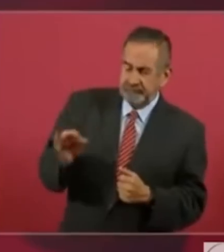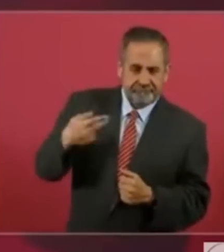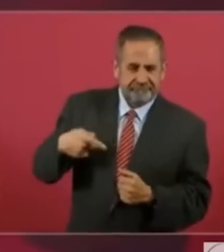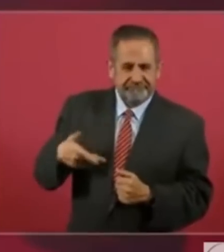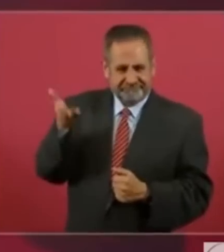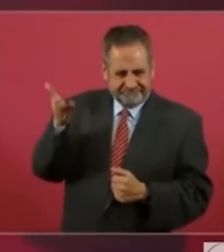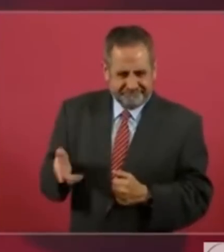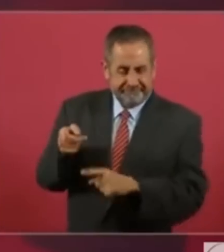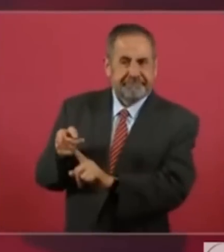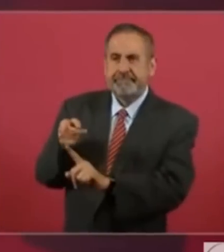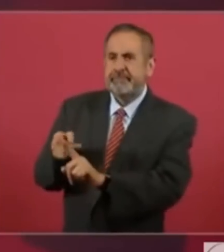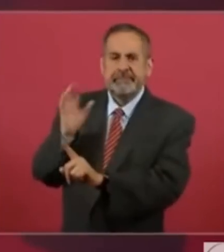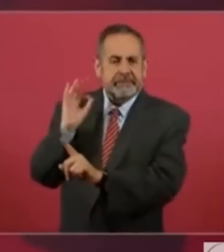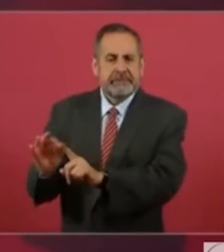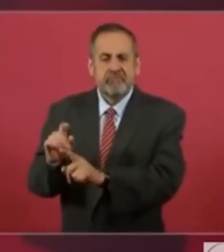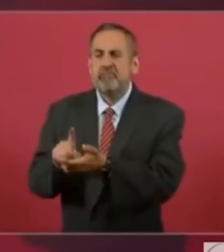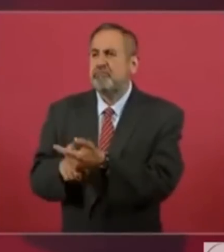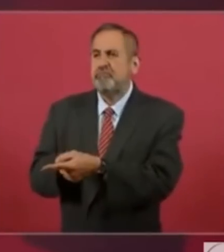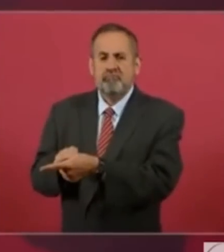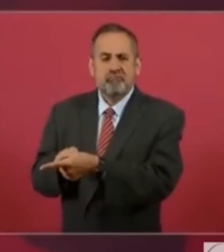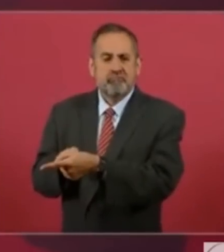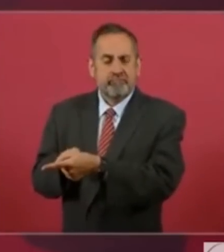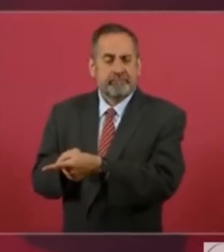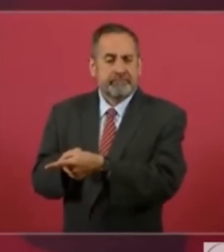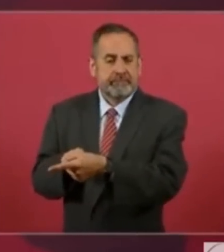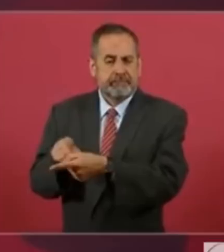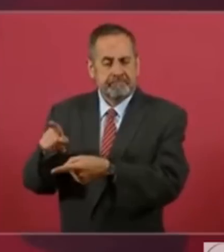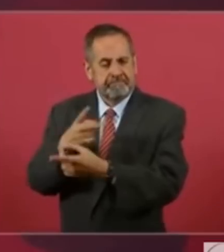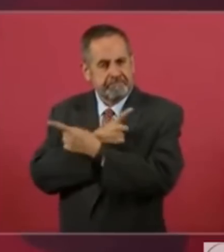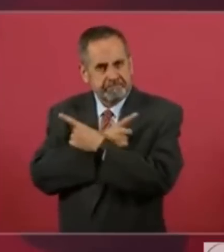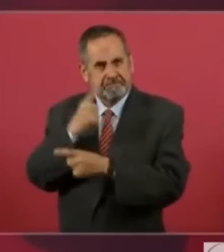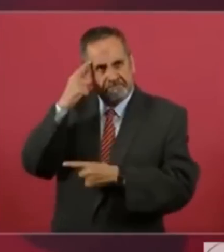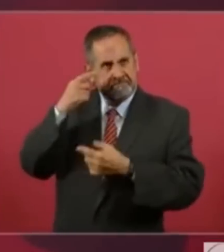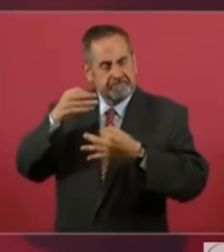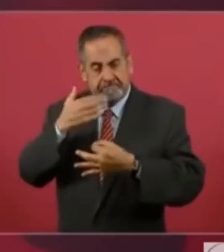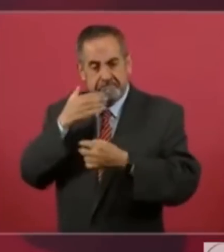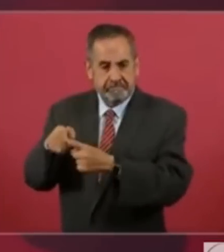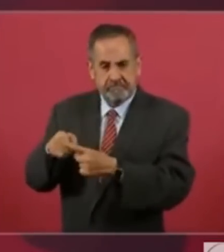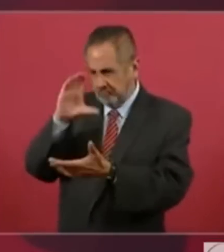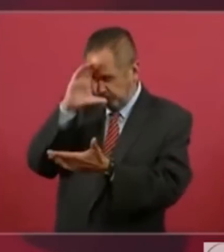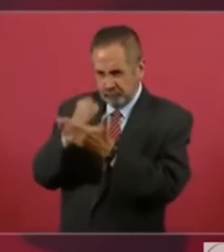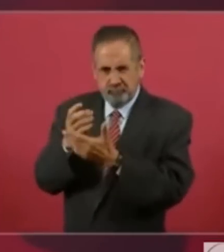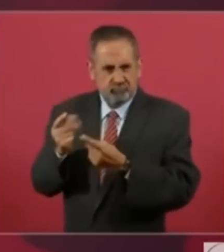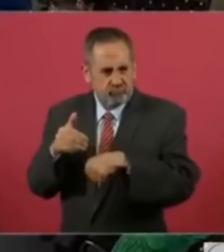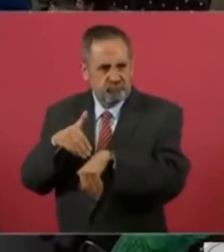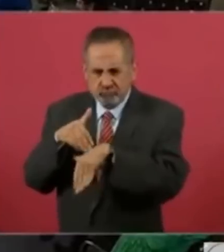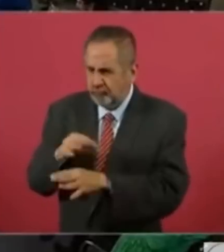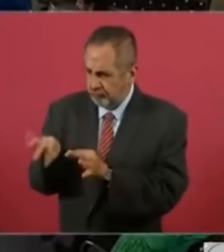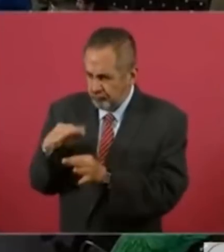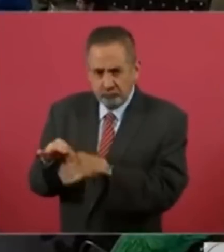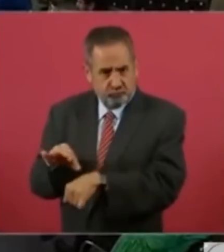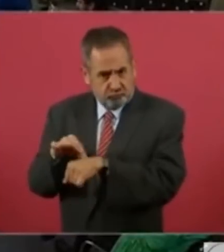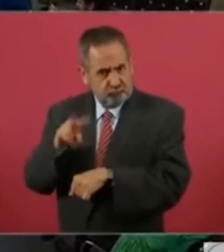con valores morales, un católico practicante de